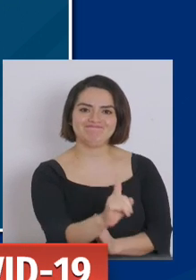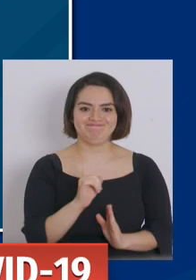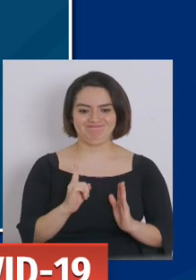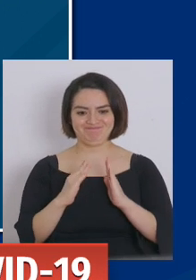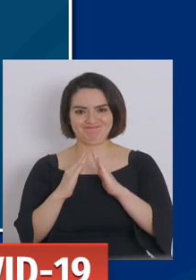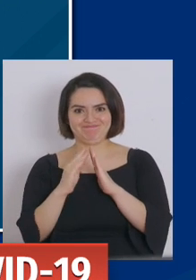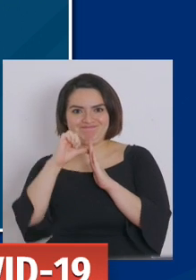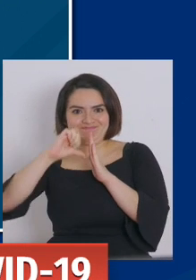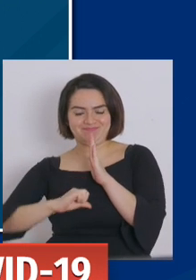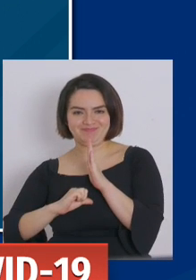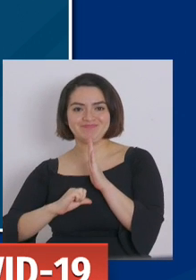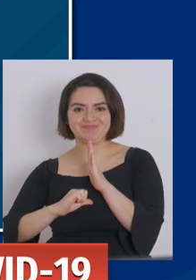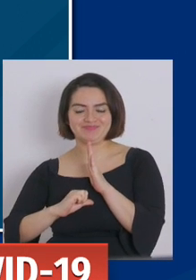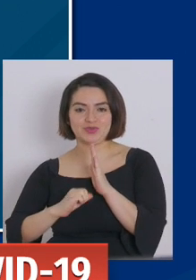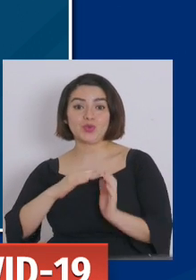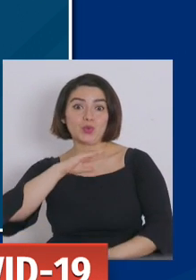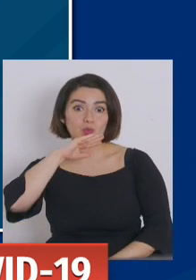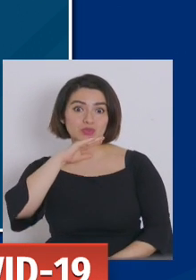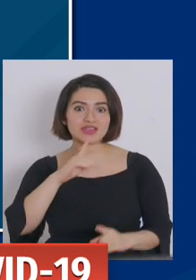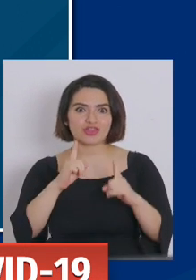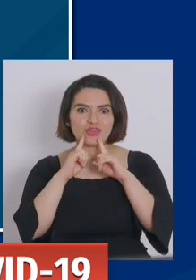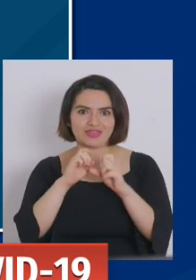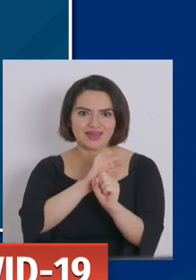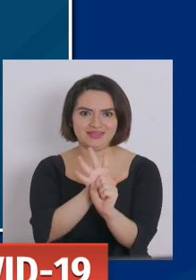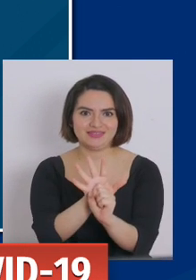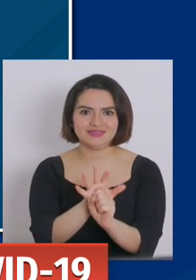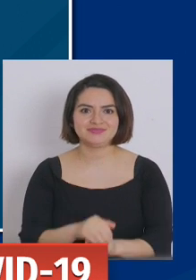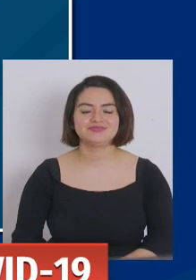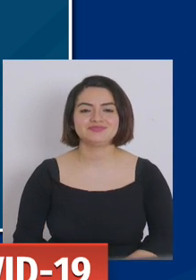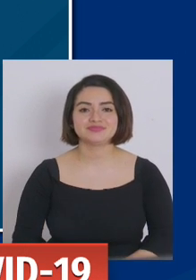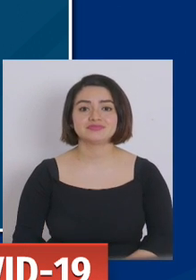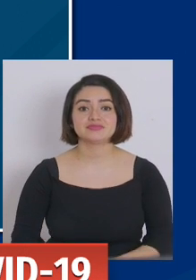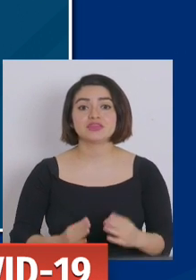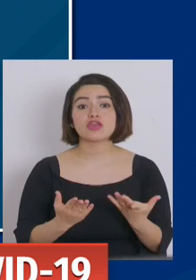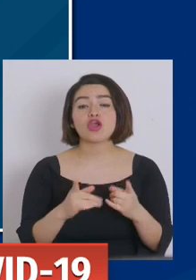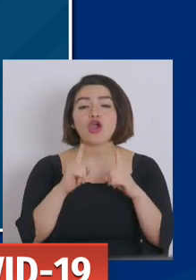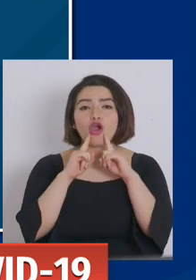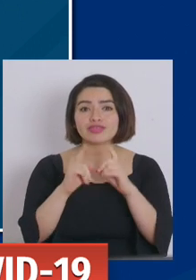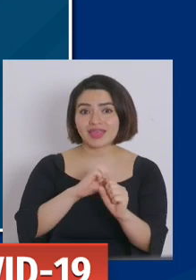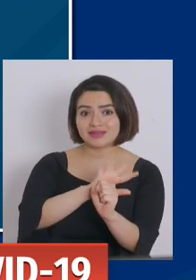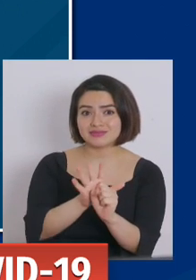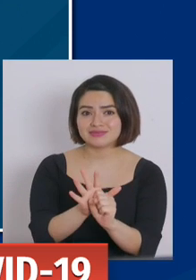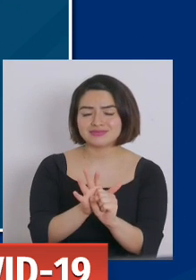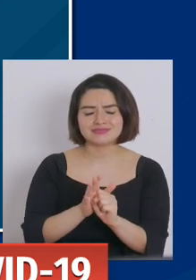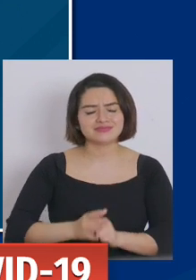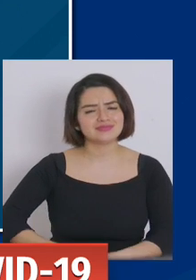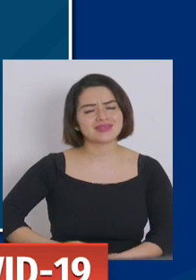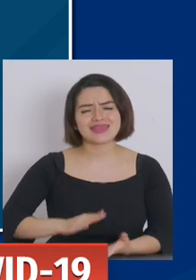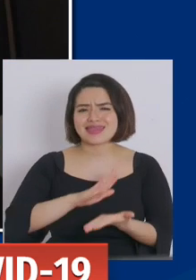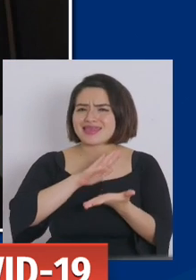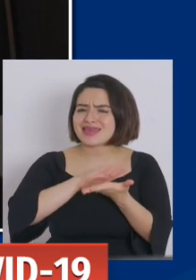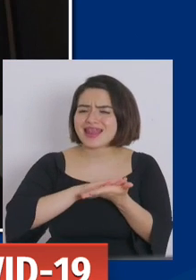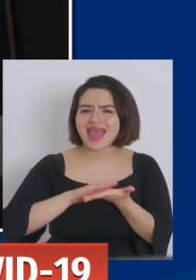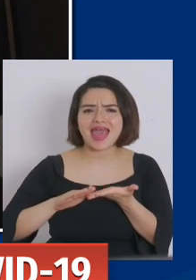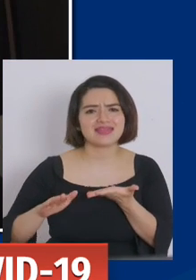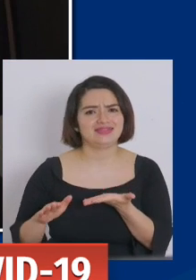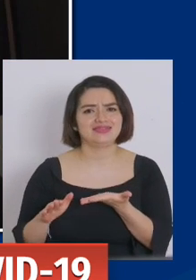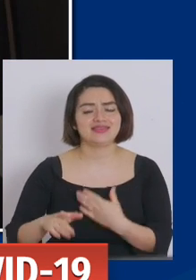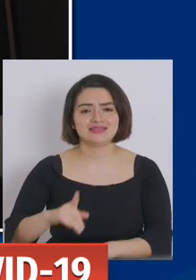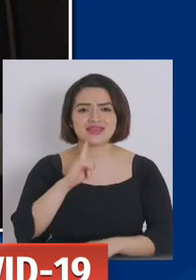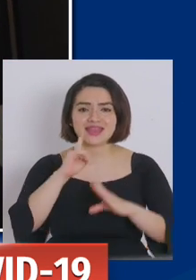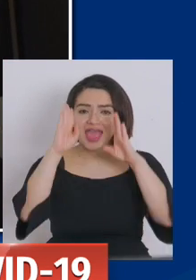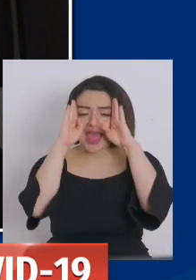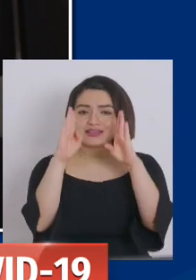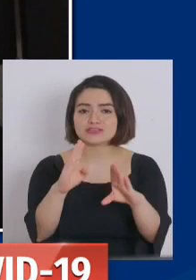validando las residencias sanitarias. Quiero recordarles que las residencias sanitarias son absolutamente gratuitas, cuentan con